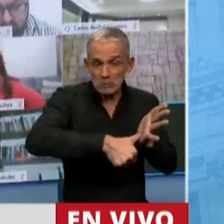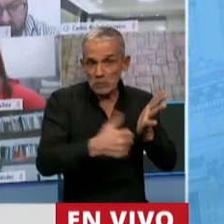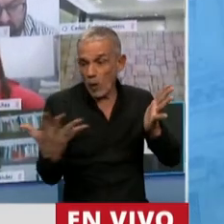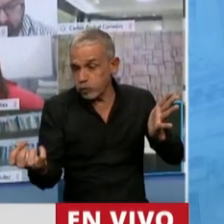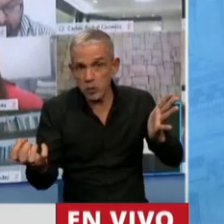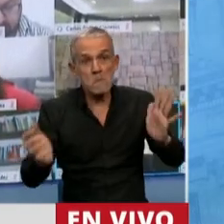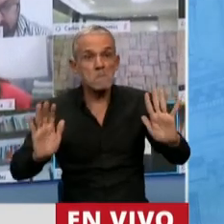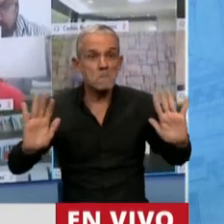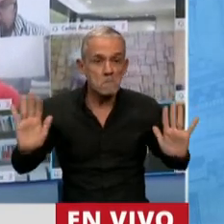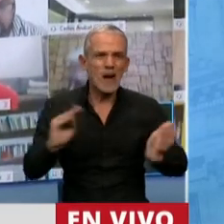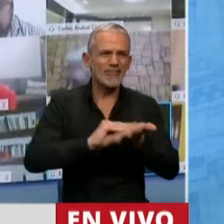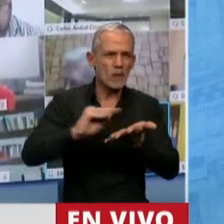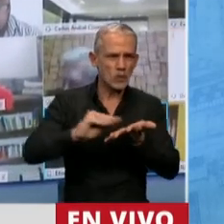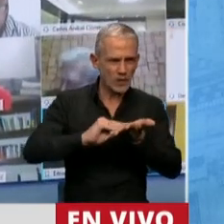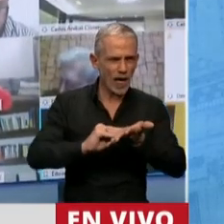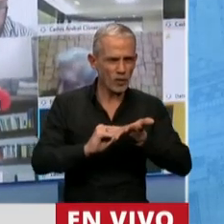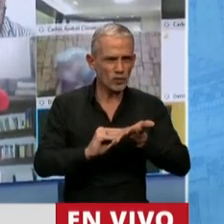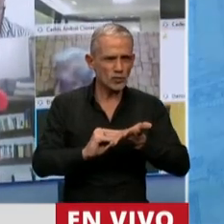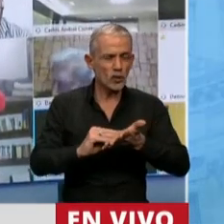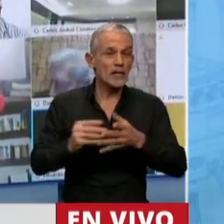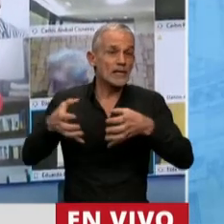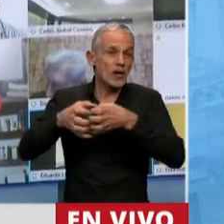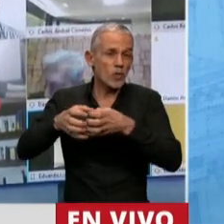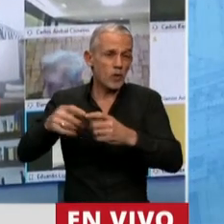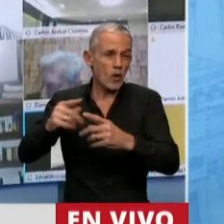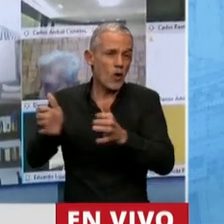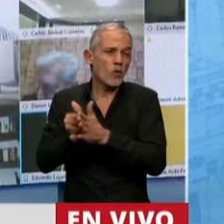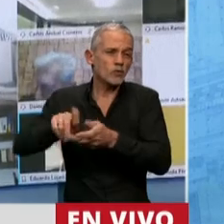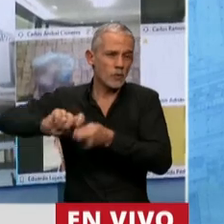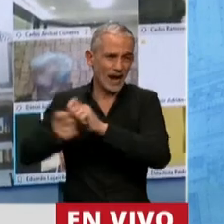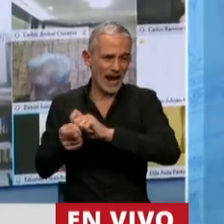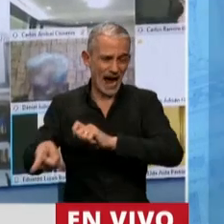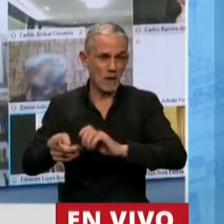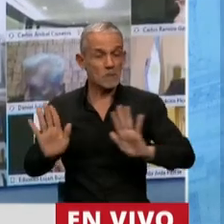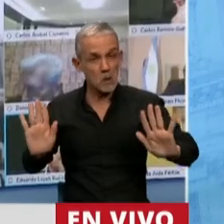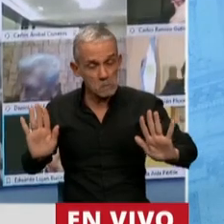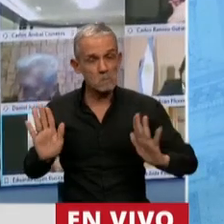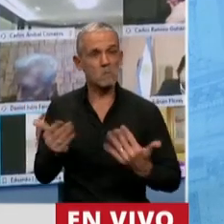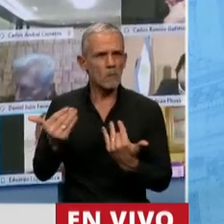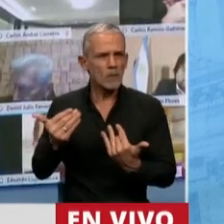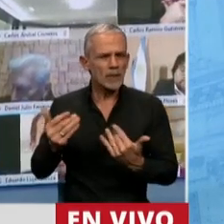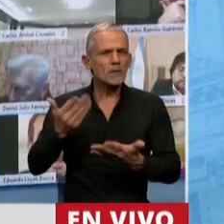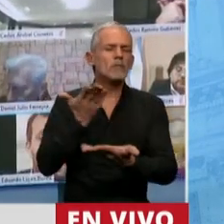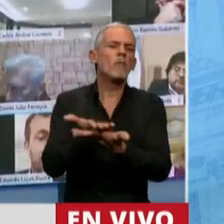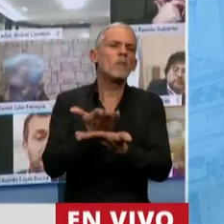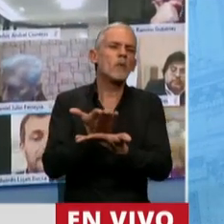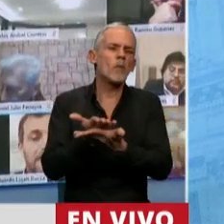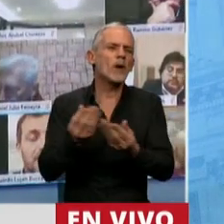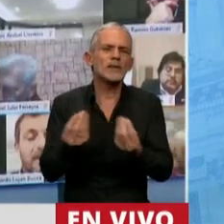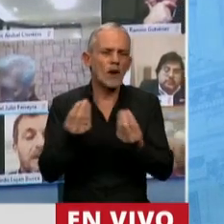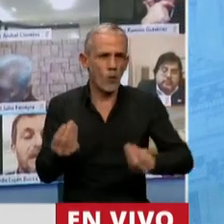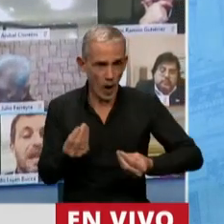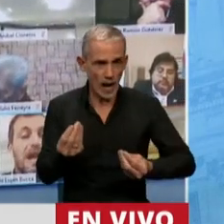los diputados del Frente Cambiemos. Podríamos plantear la